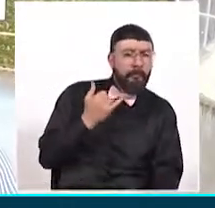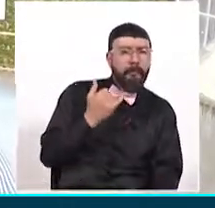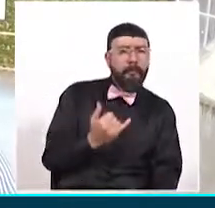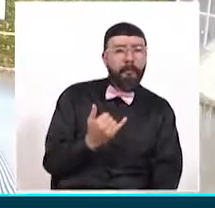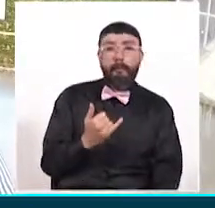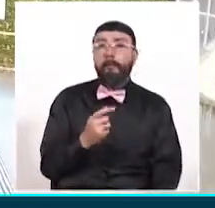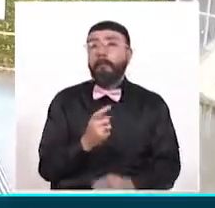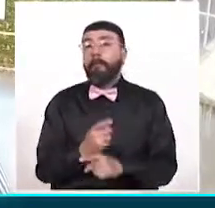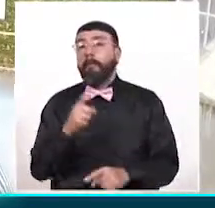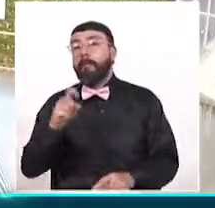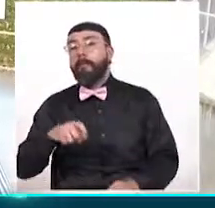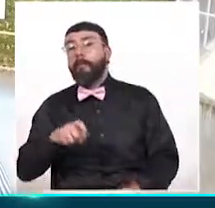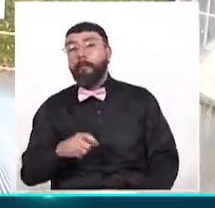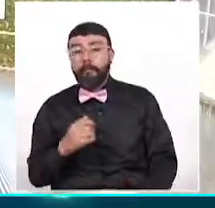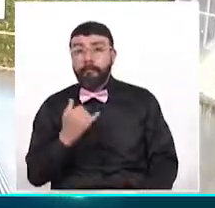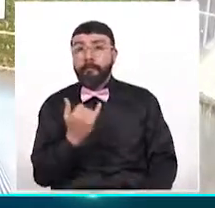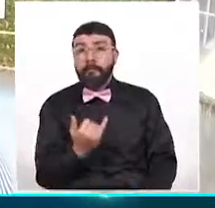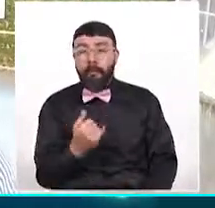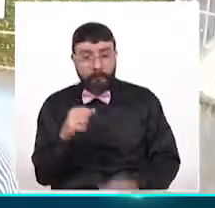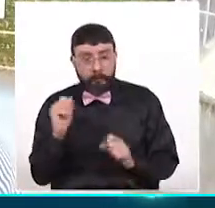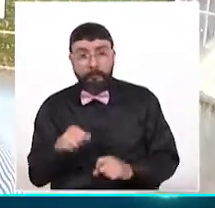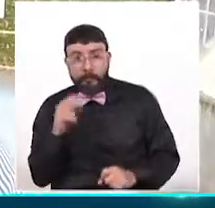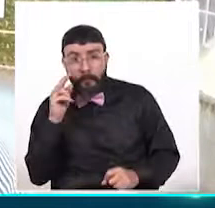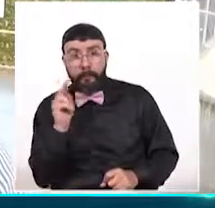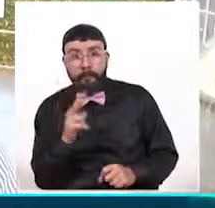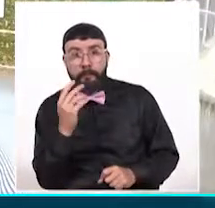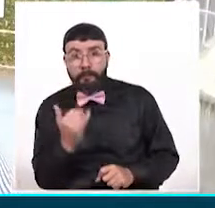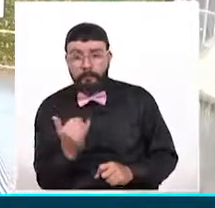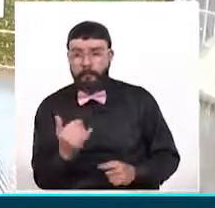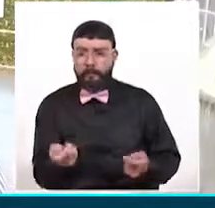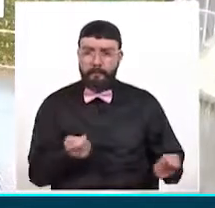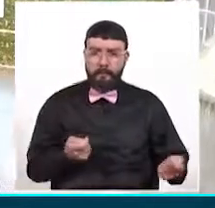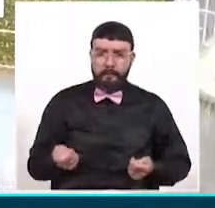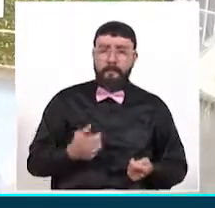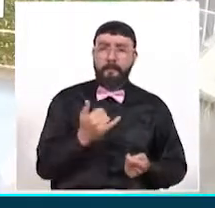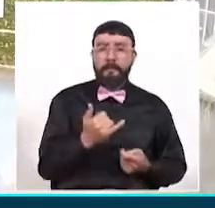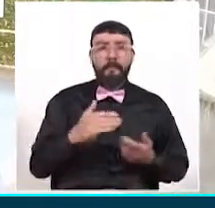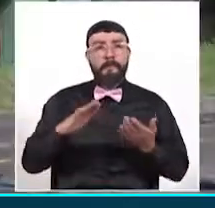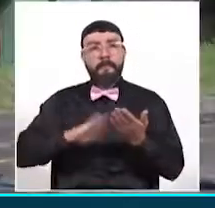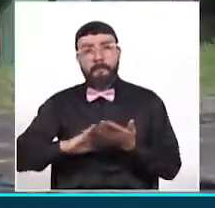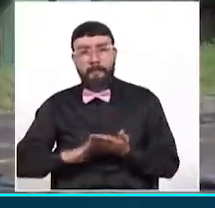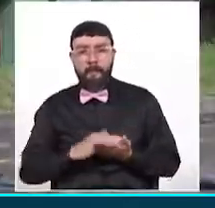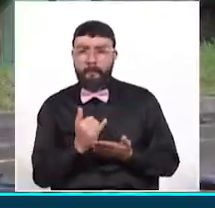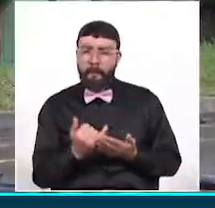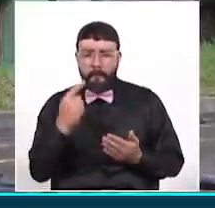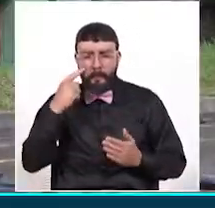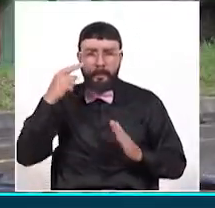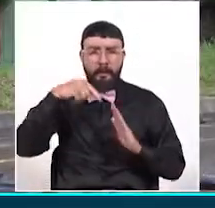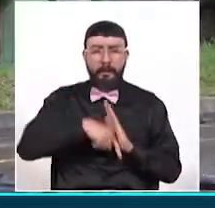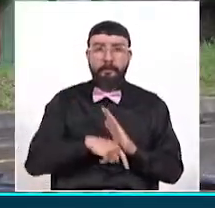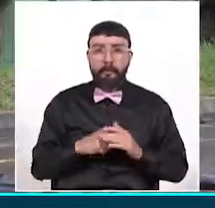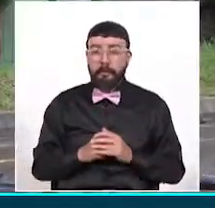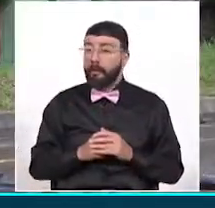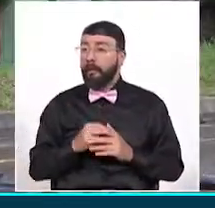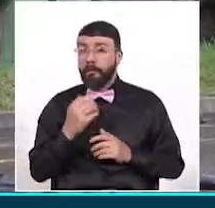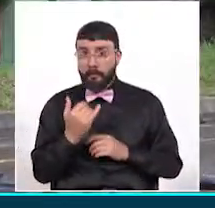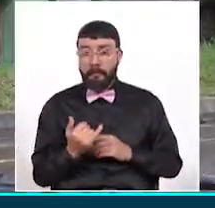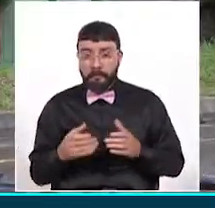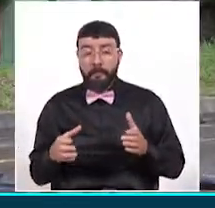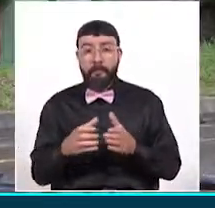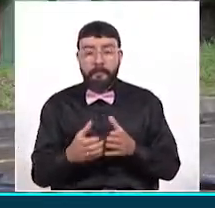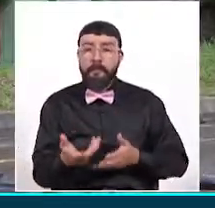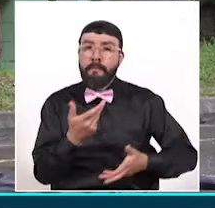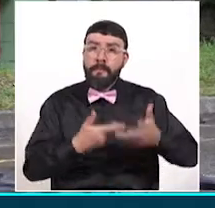esta y así poder determinar de alguna manera las soluciones de fondo. Sin embargo, al parecer todo este impacto